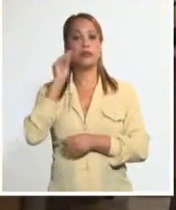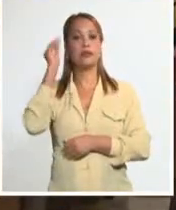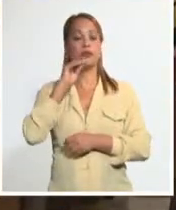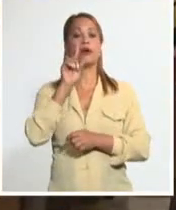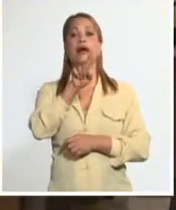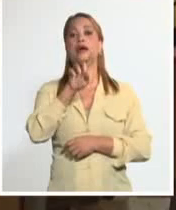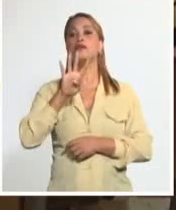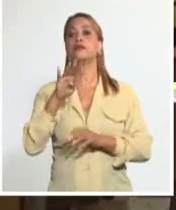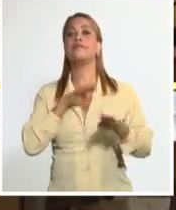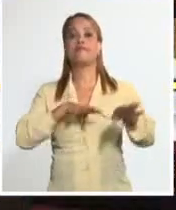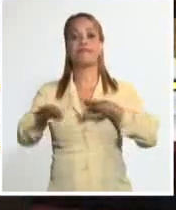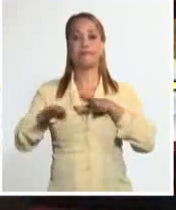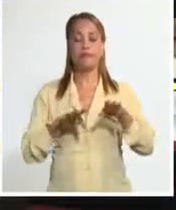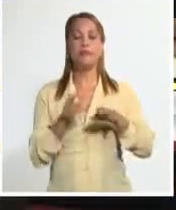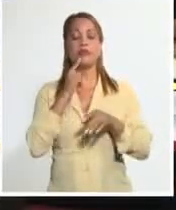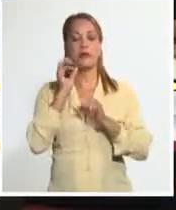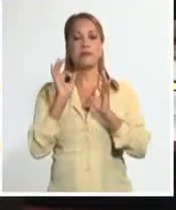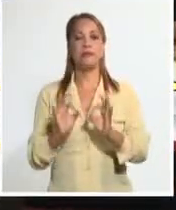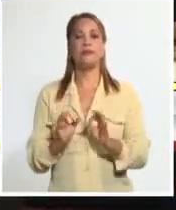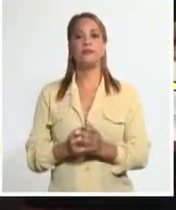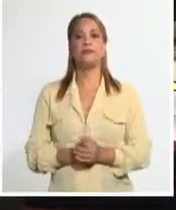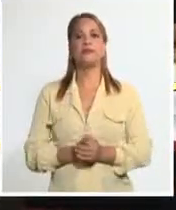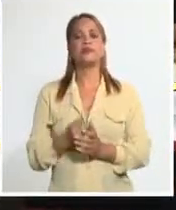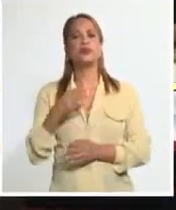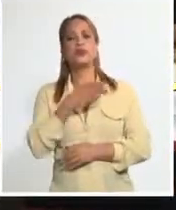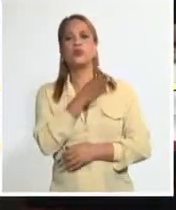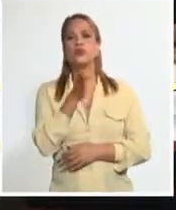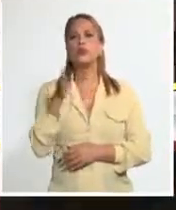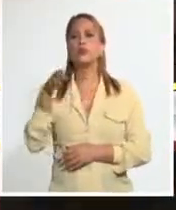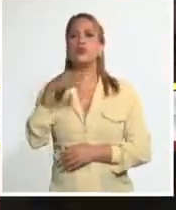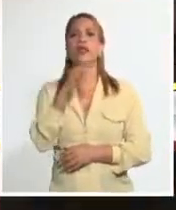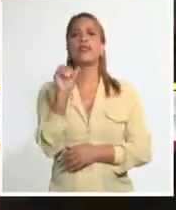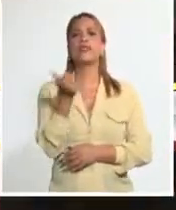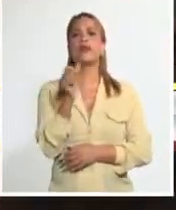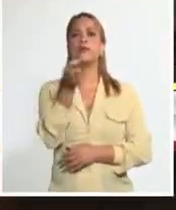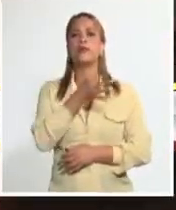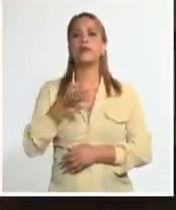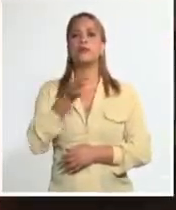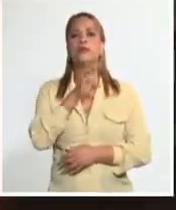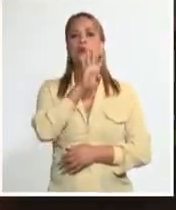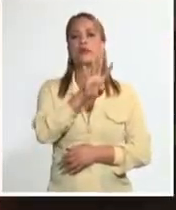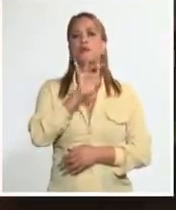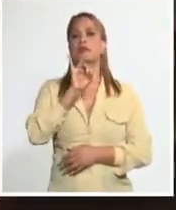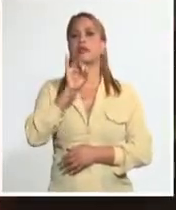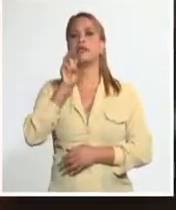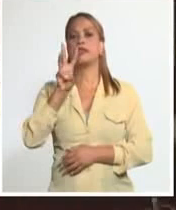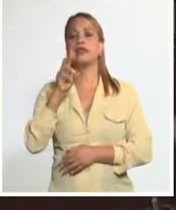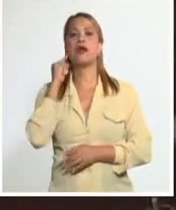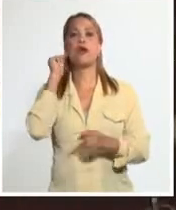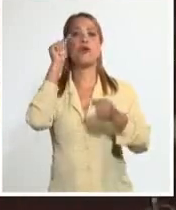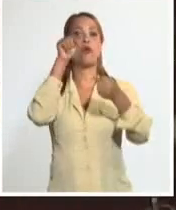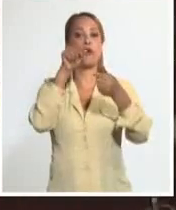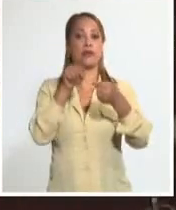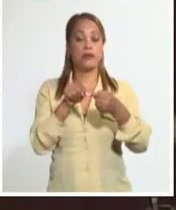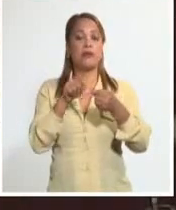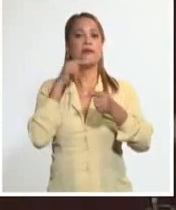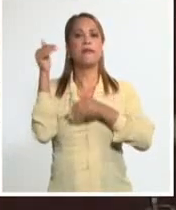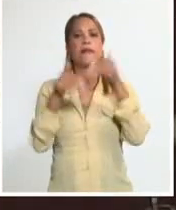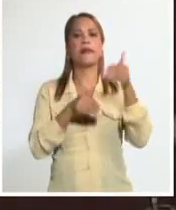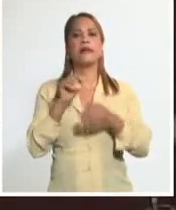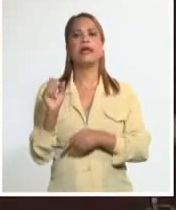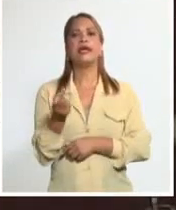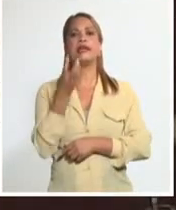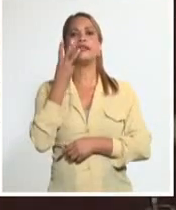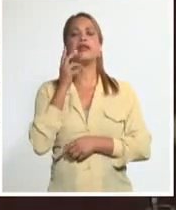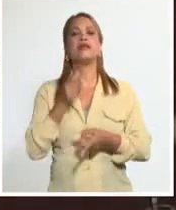previstas en este sentido. Se recorrieron los 10 municipios, 473 objetivos, y se participó también en tres consultas